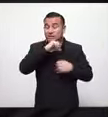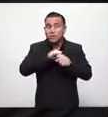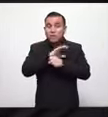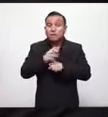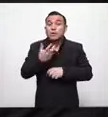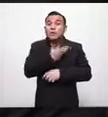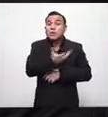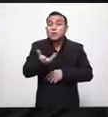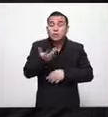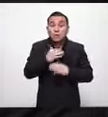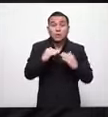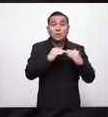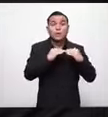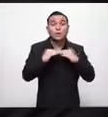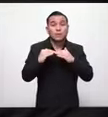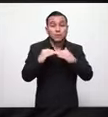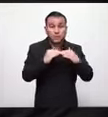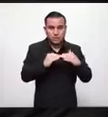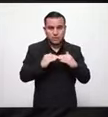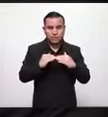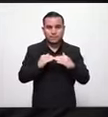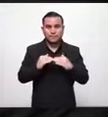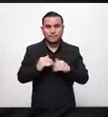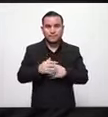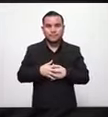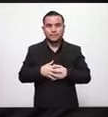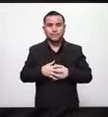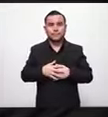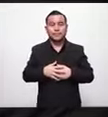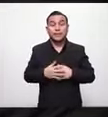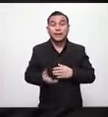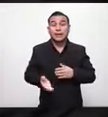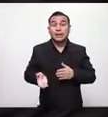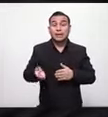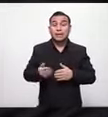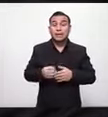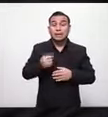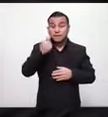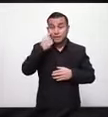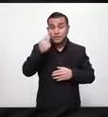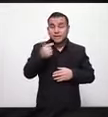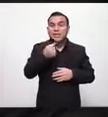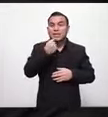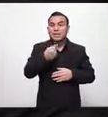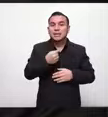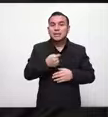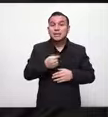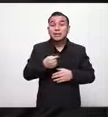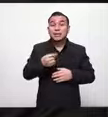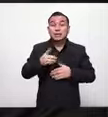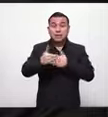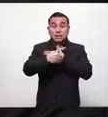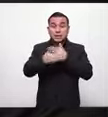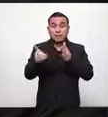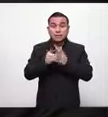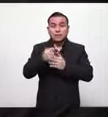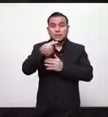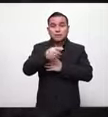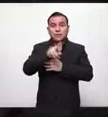nada esta pandemia y retomando las palabras que decía el diputado Guillermo Gallegos